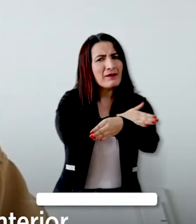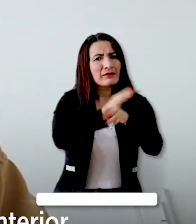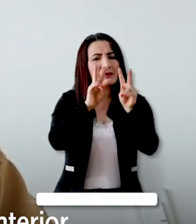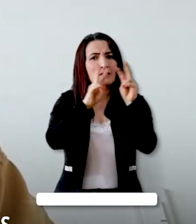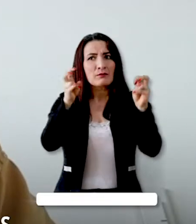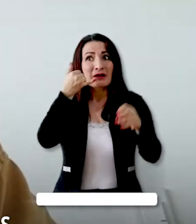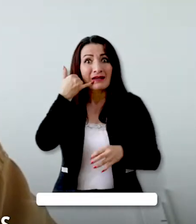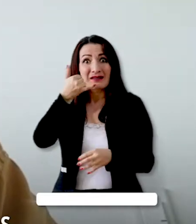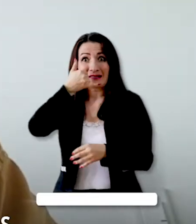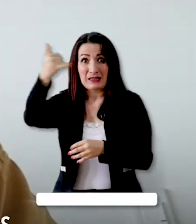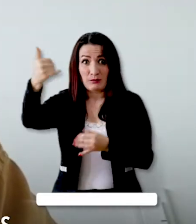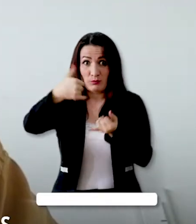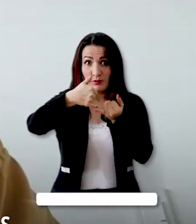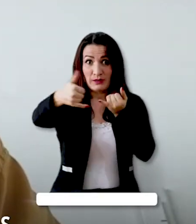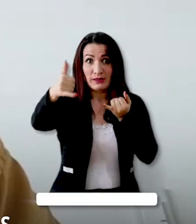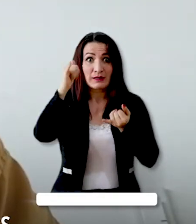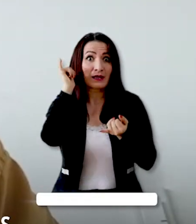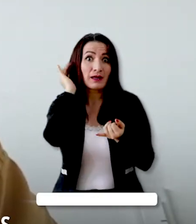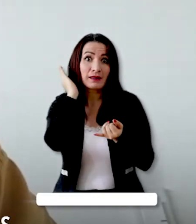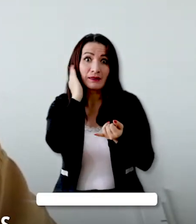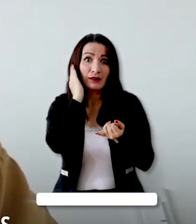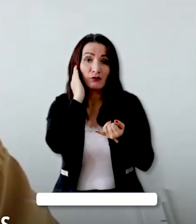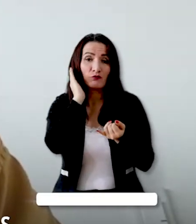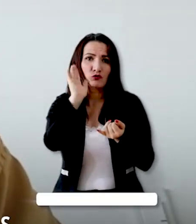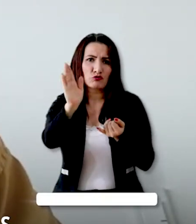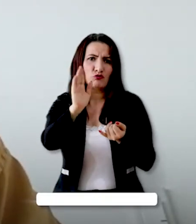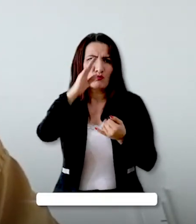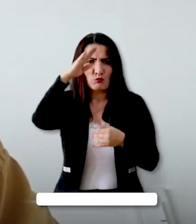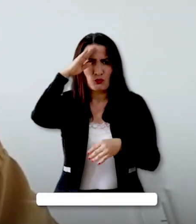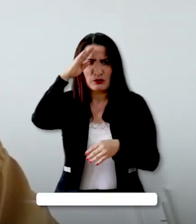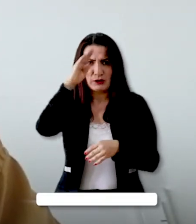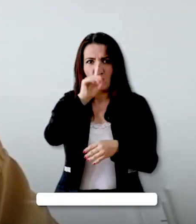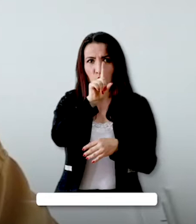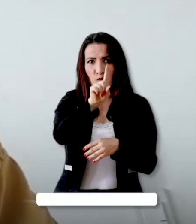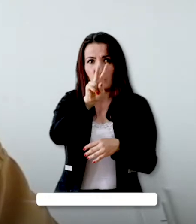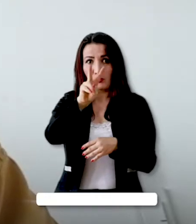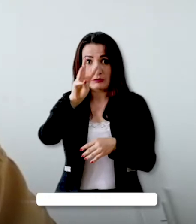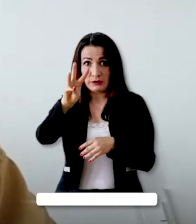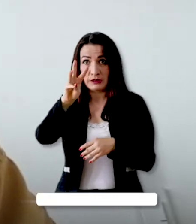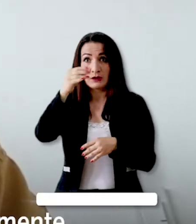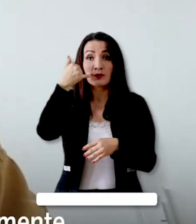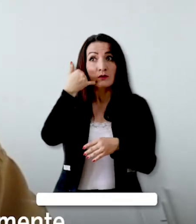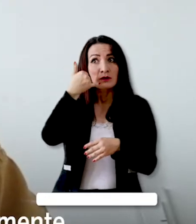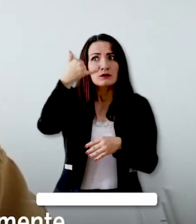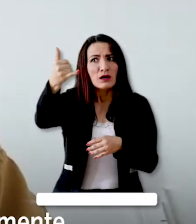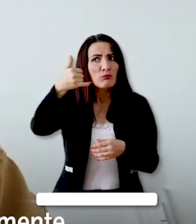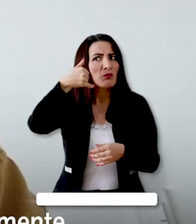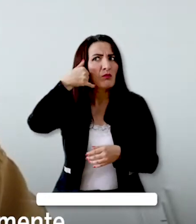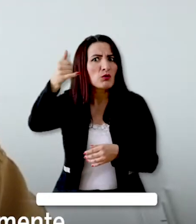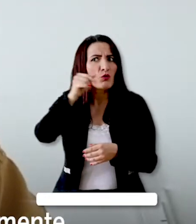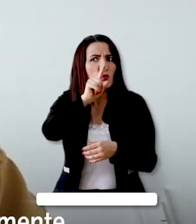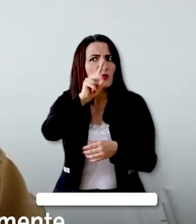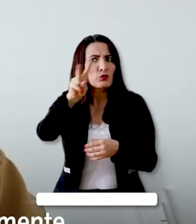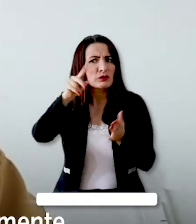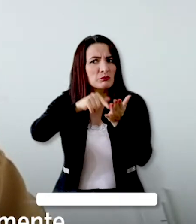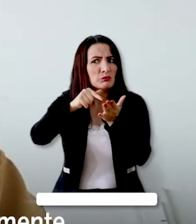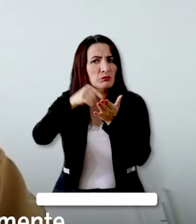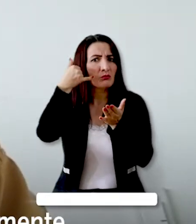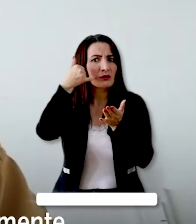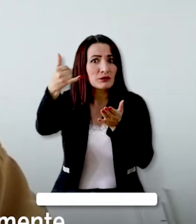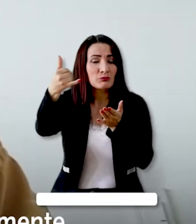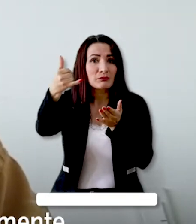anterior respecto a las llamadas que hacemos a la policía. Porque cuando llamamos al 123,